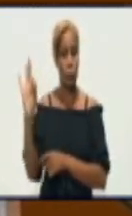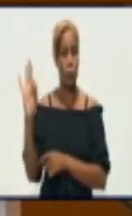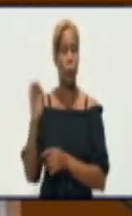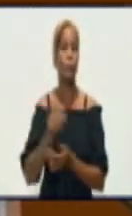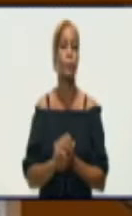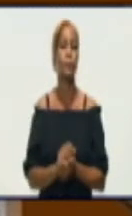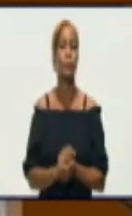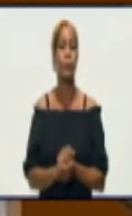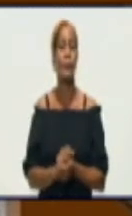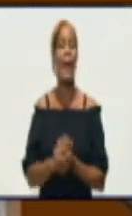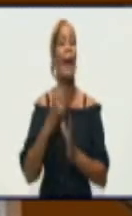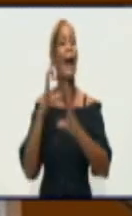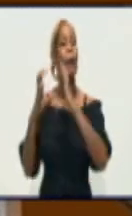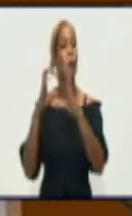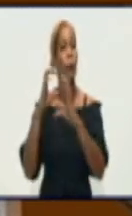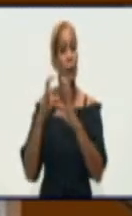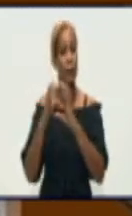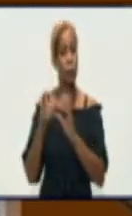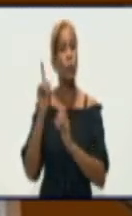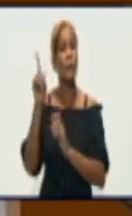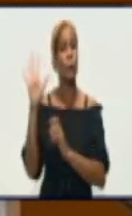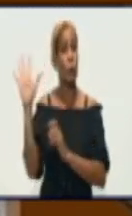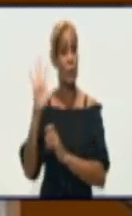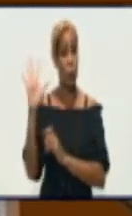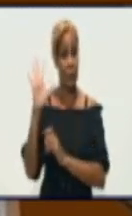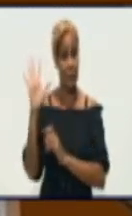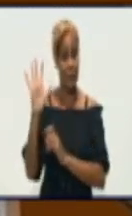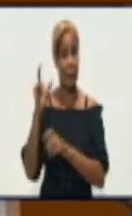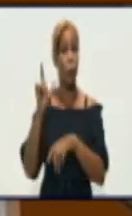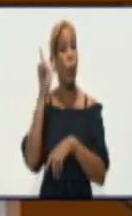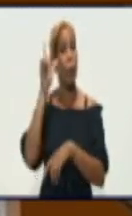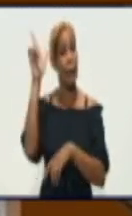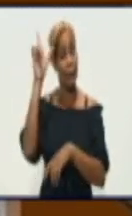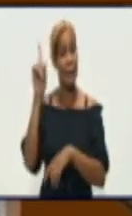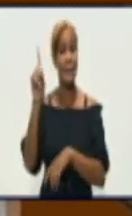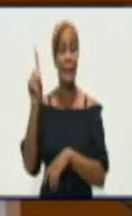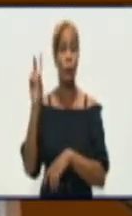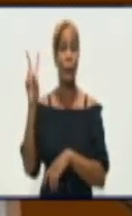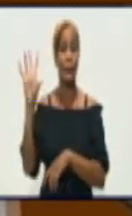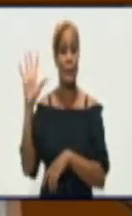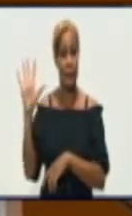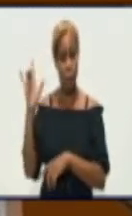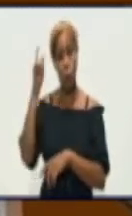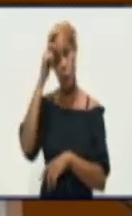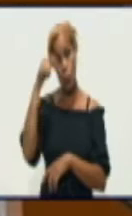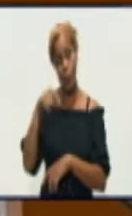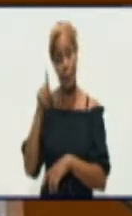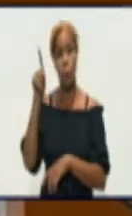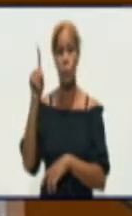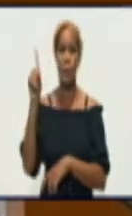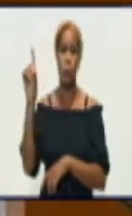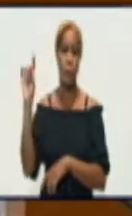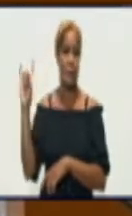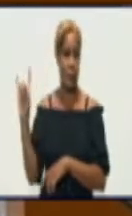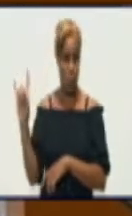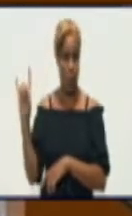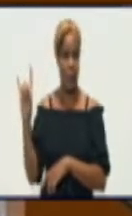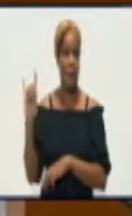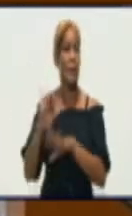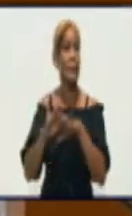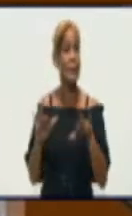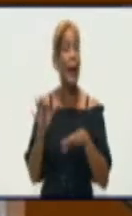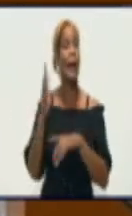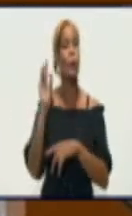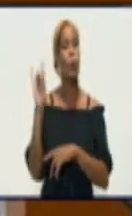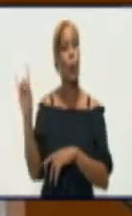.9, Cautocristo 165, Guayarriba 125 y Jiguaní con 100.4. Son ya nueve